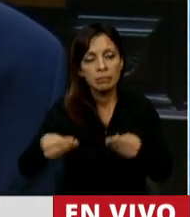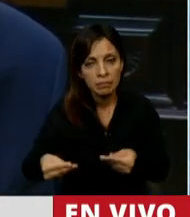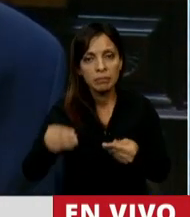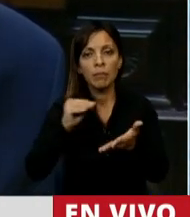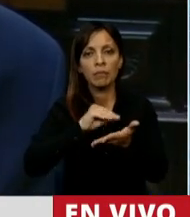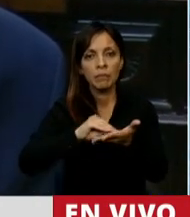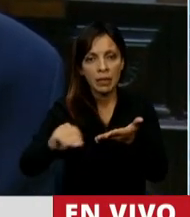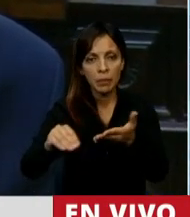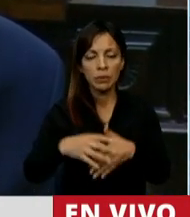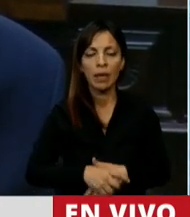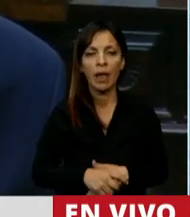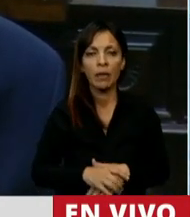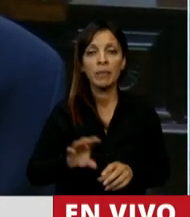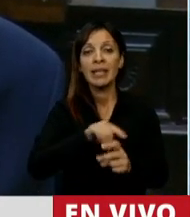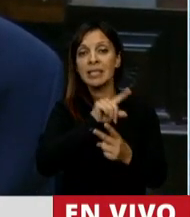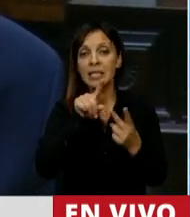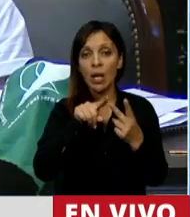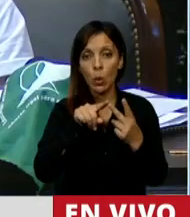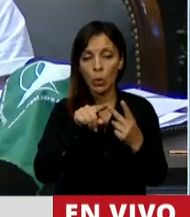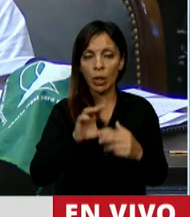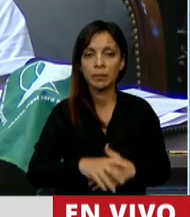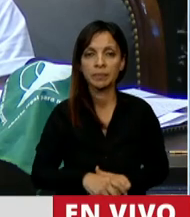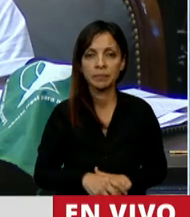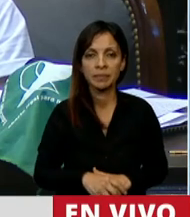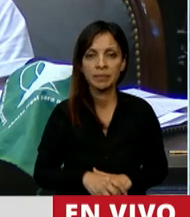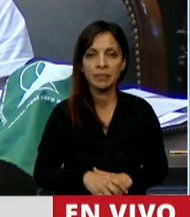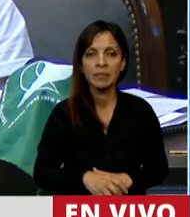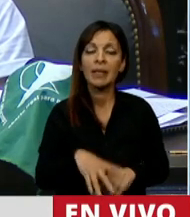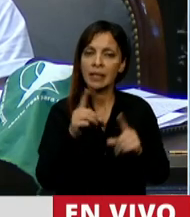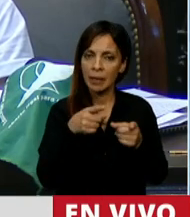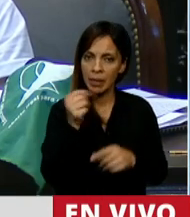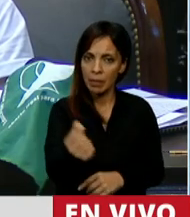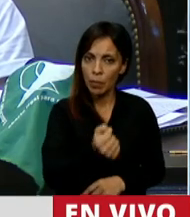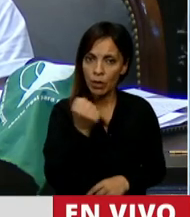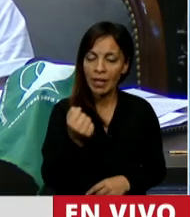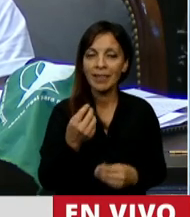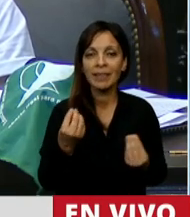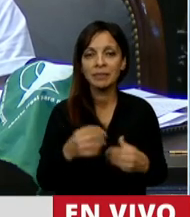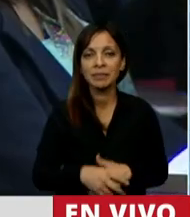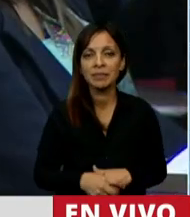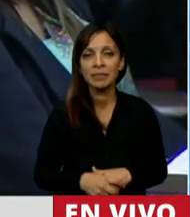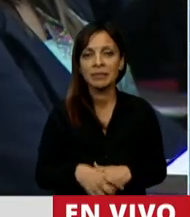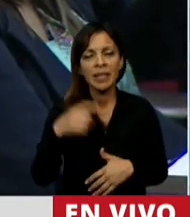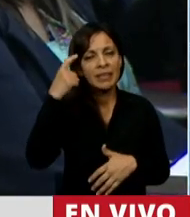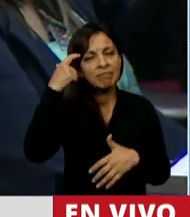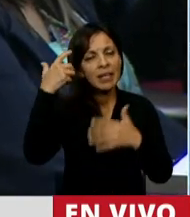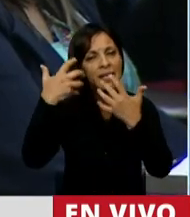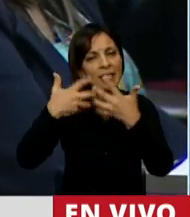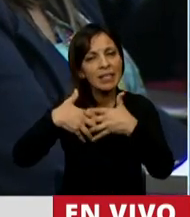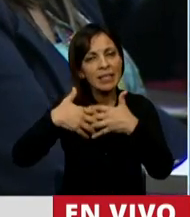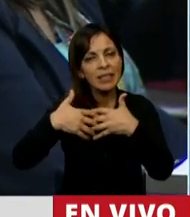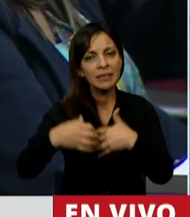Nación. Y el segundo y igual de importante es el de la razonabilidad.